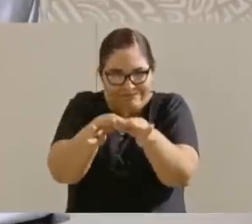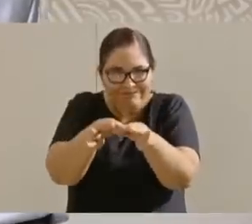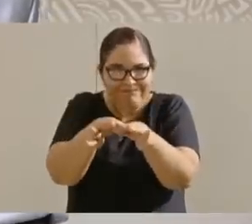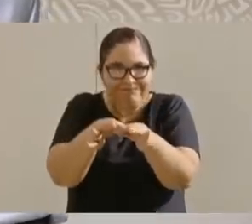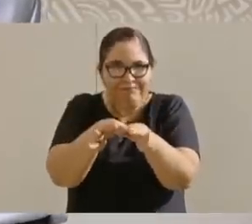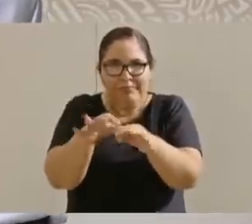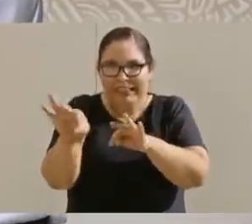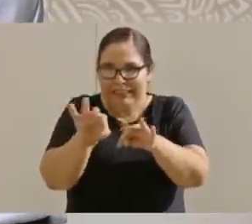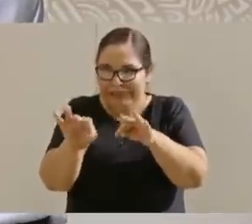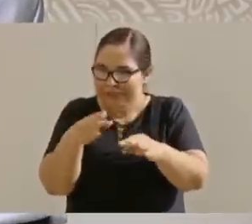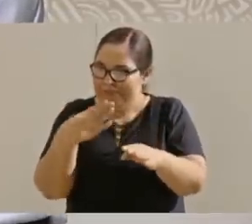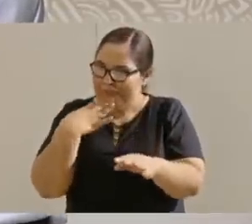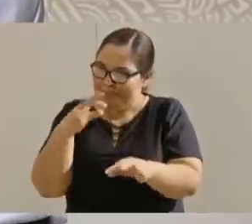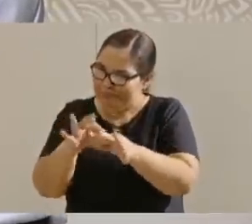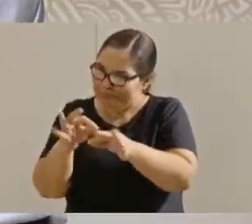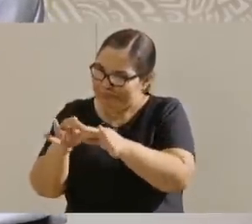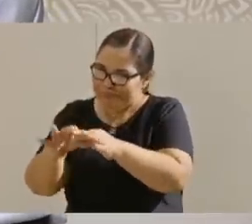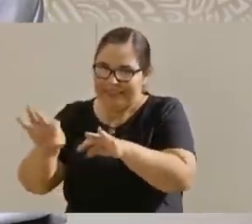apliquen a fondo.